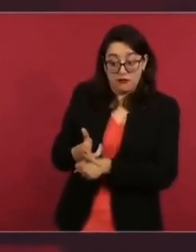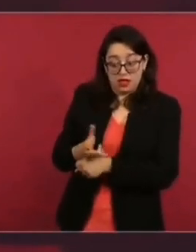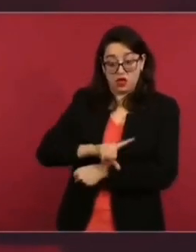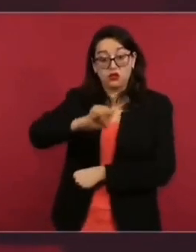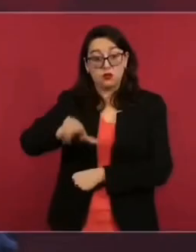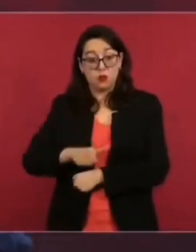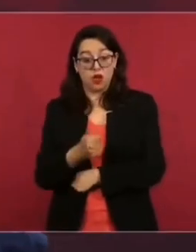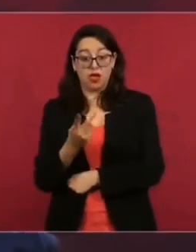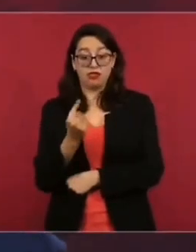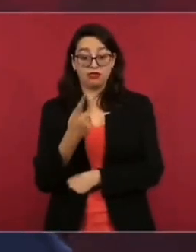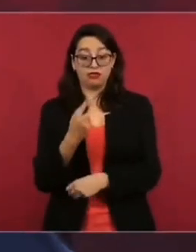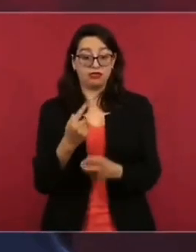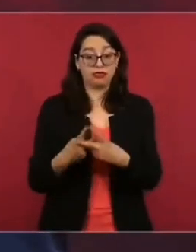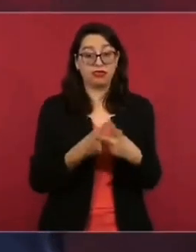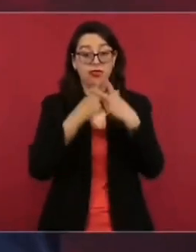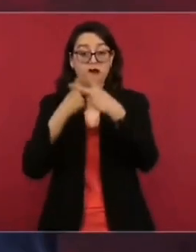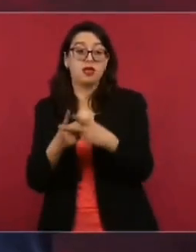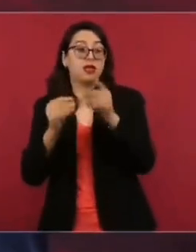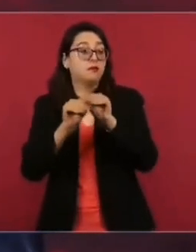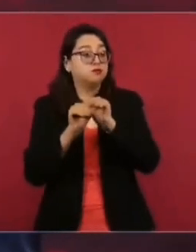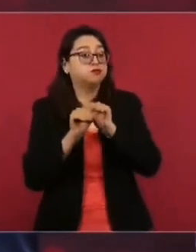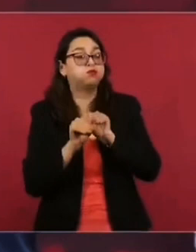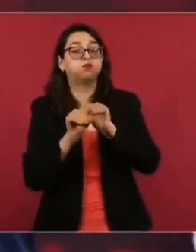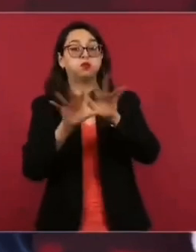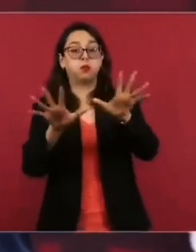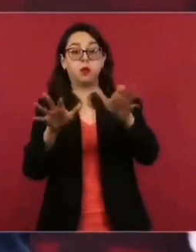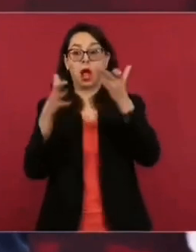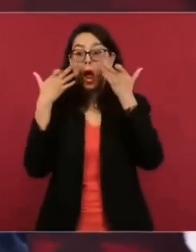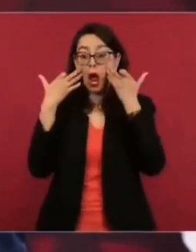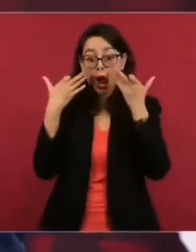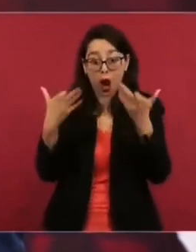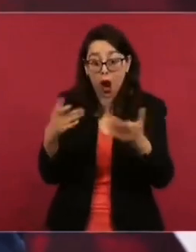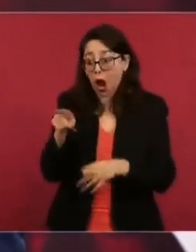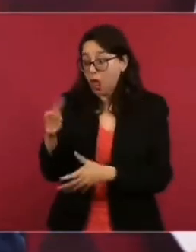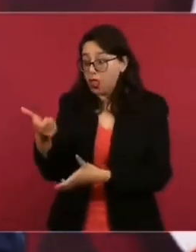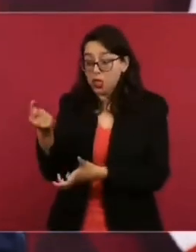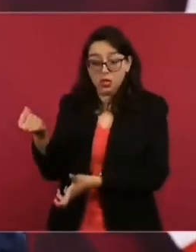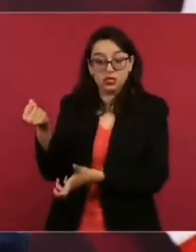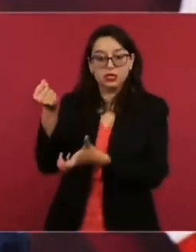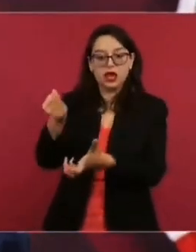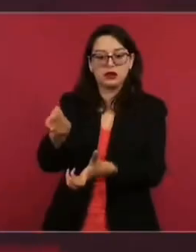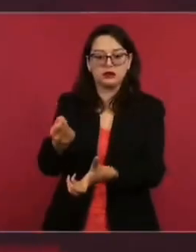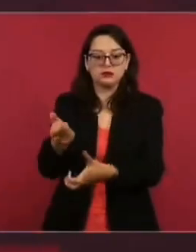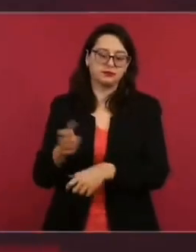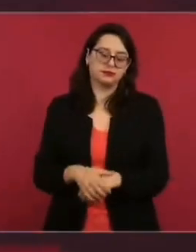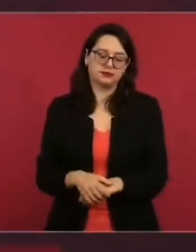la grabación,